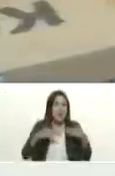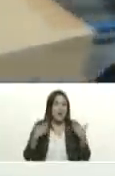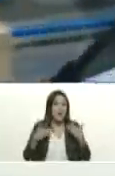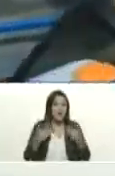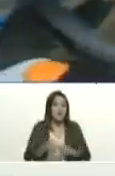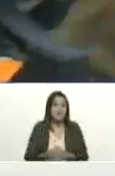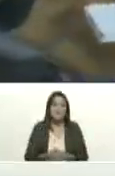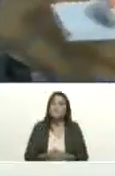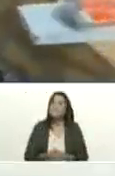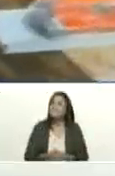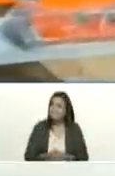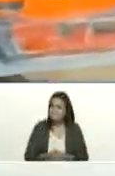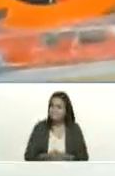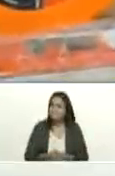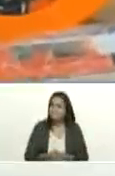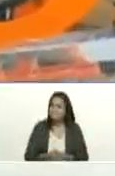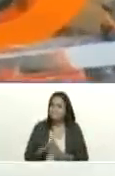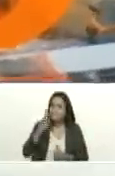correcto bueno